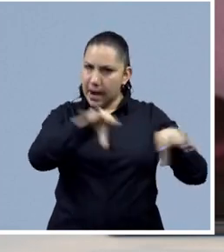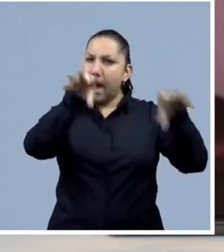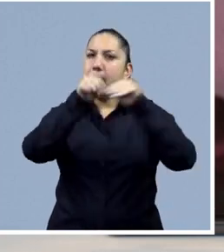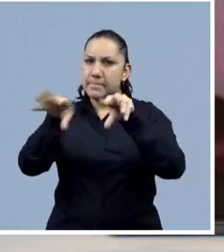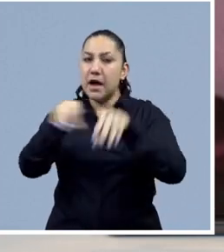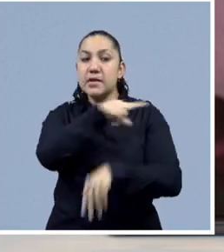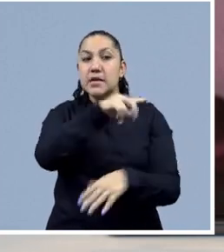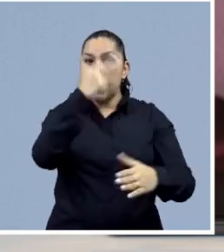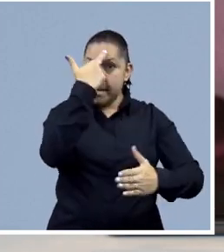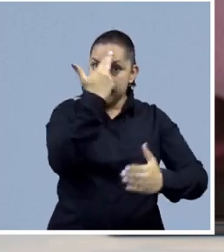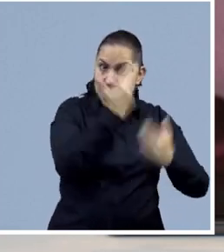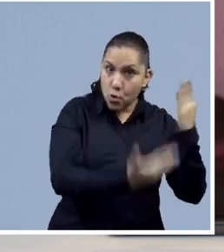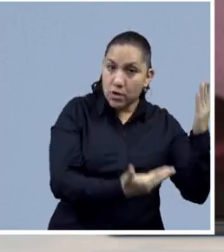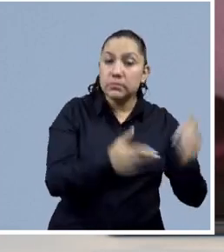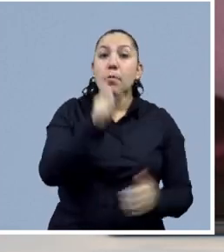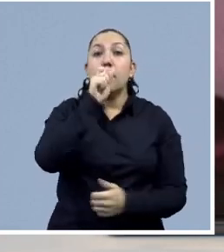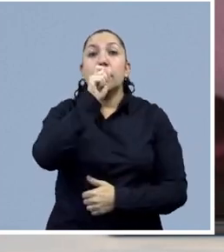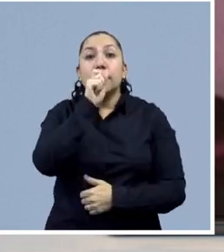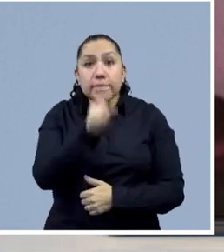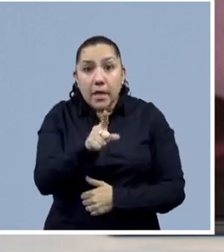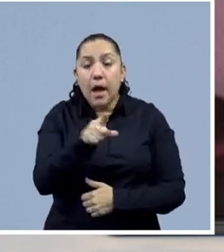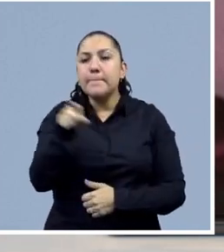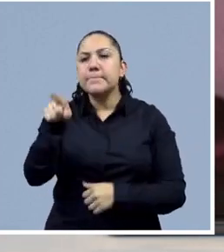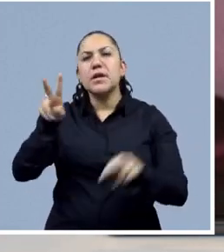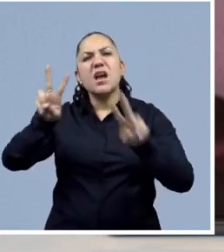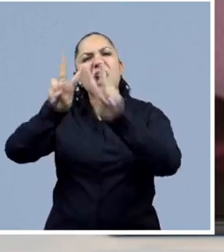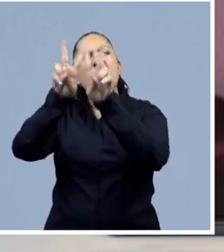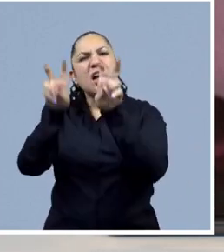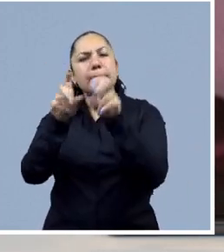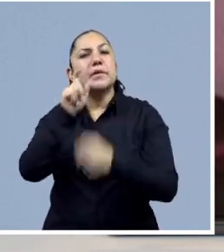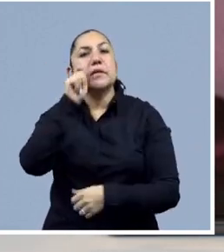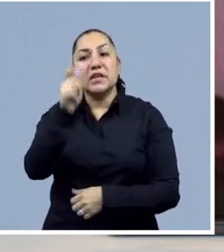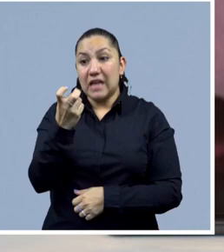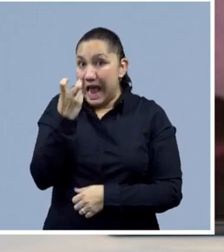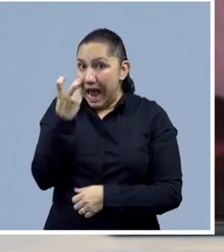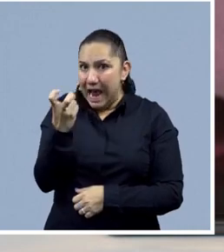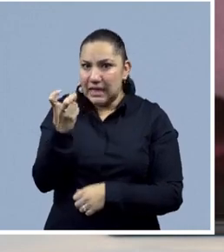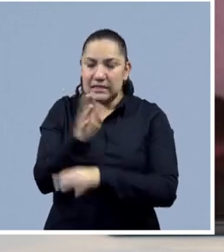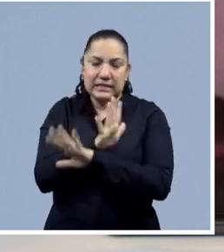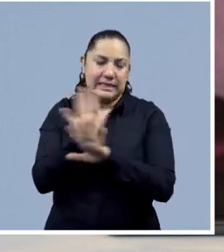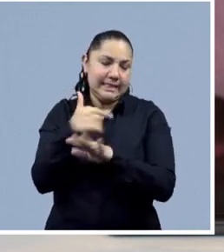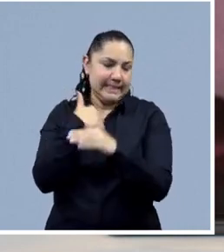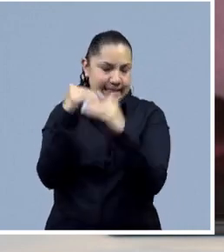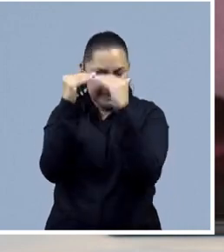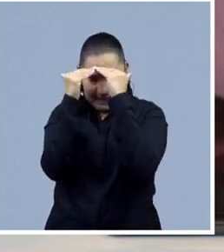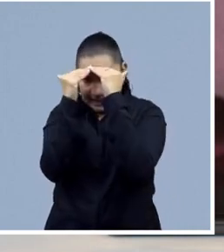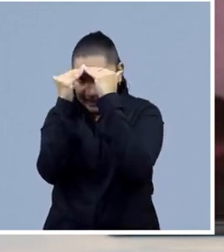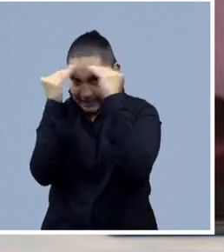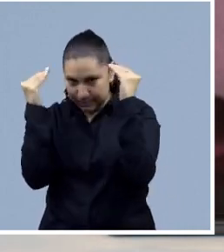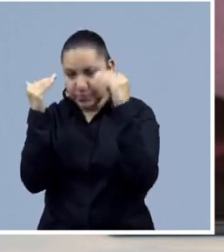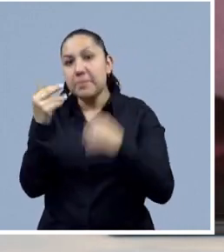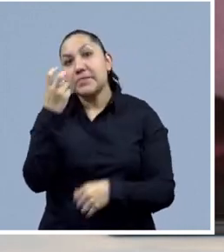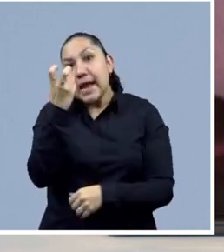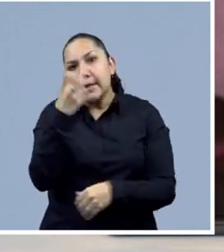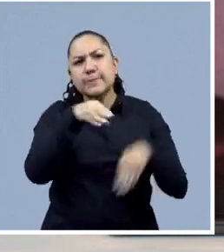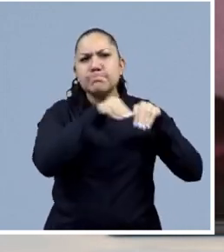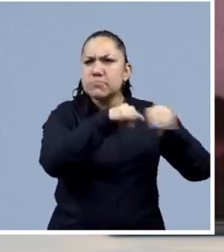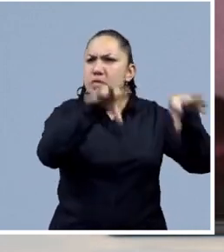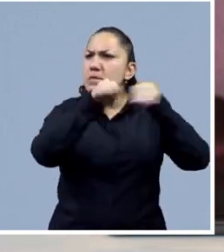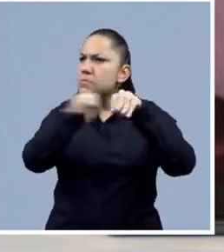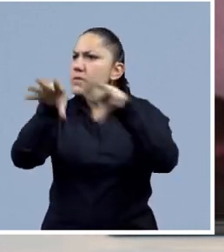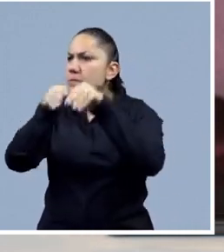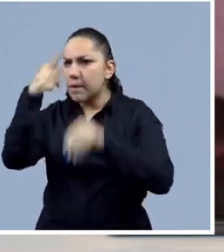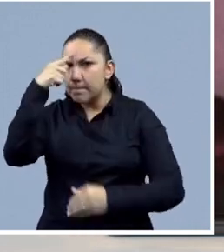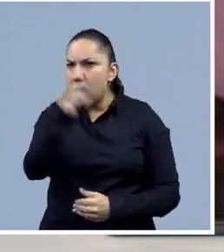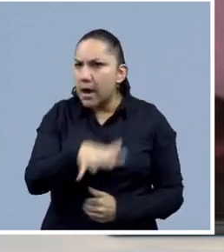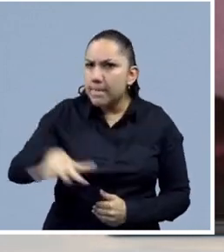tituladas Esto es violencia y la gota que derramó el vaso, pues se hicieron por parte de diferentes instancias universitarias para toda